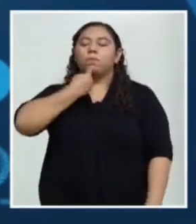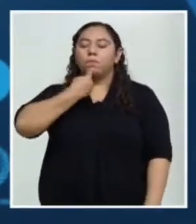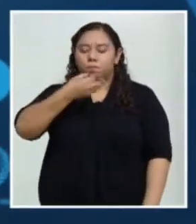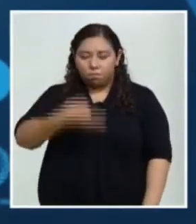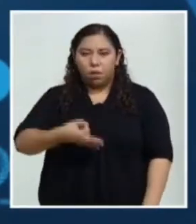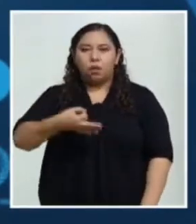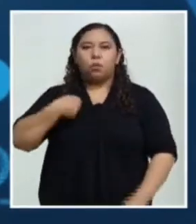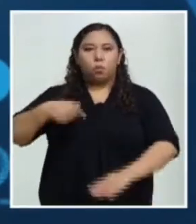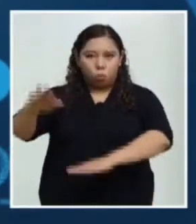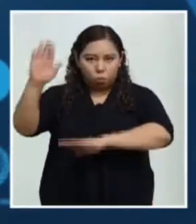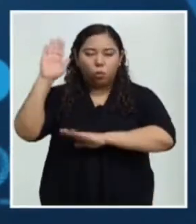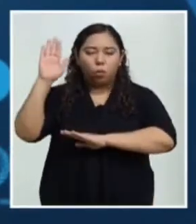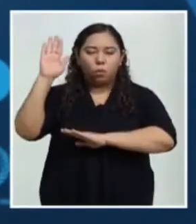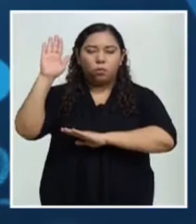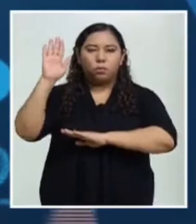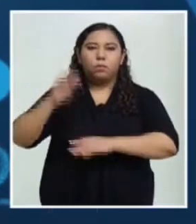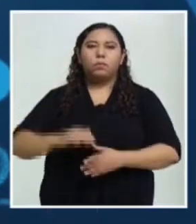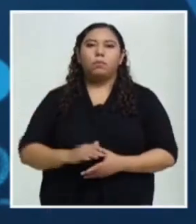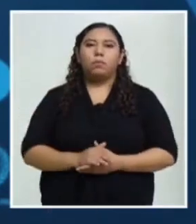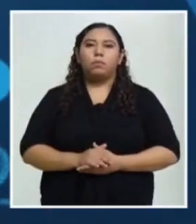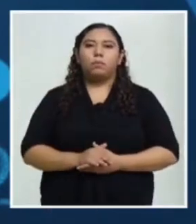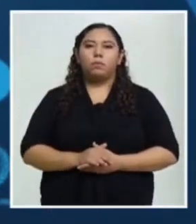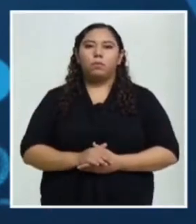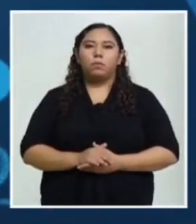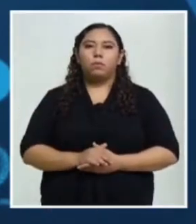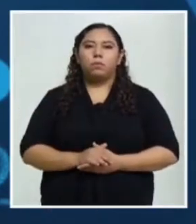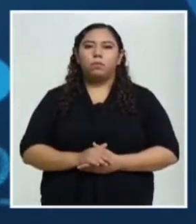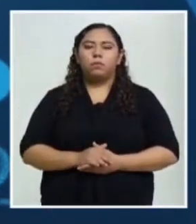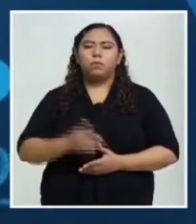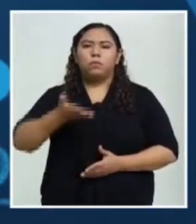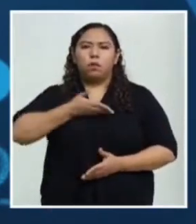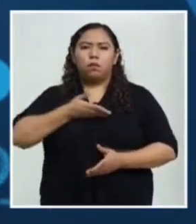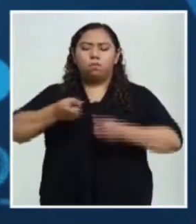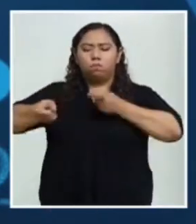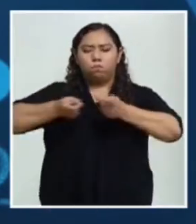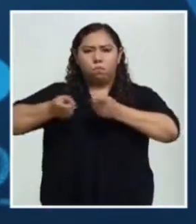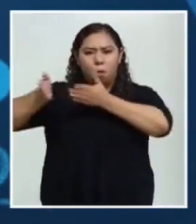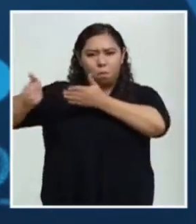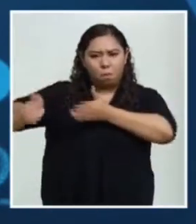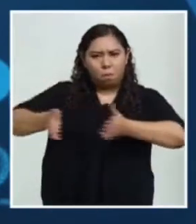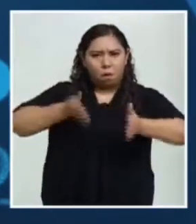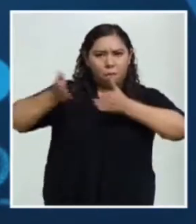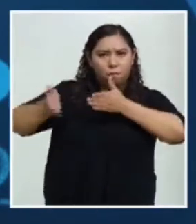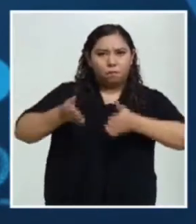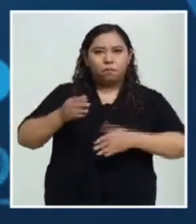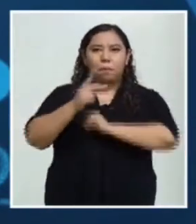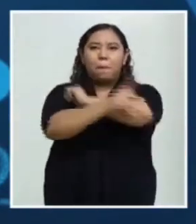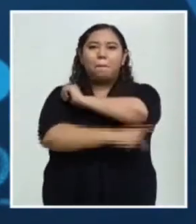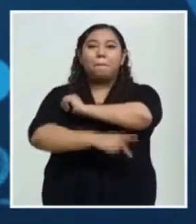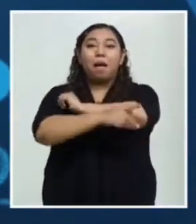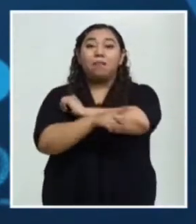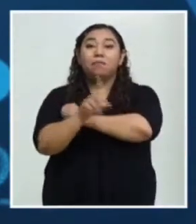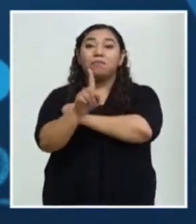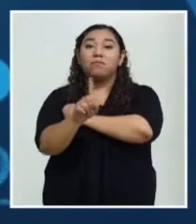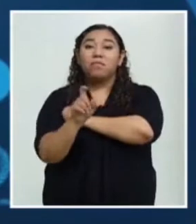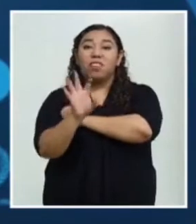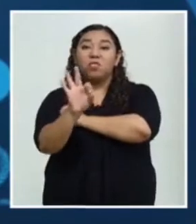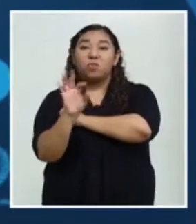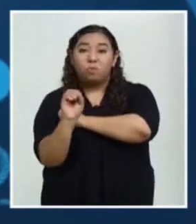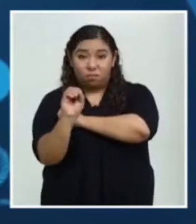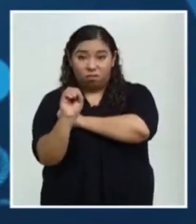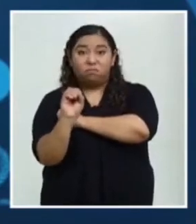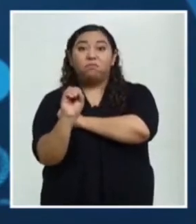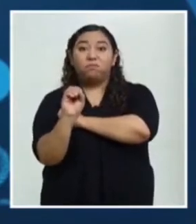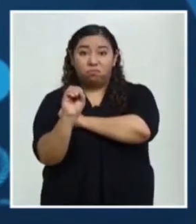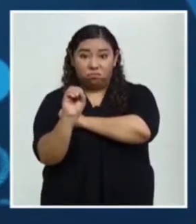manejando un mecanismo que tiene 190 países del mundo que participan. Entonces,